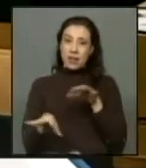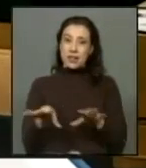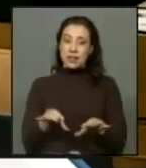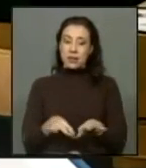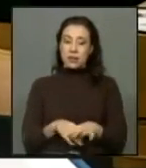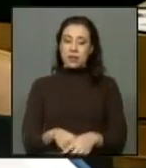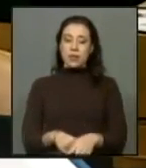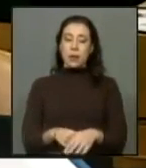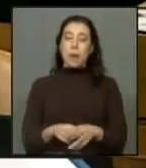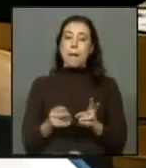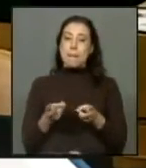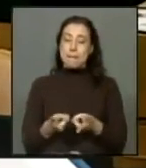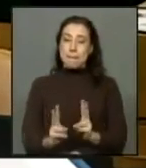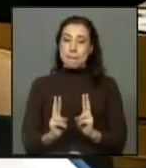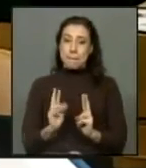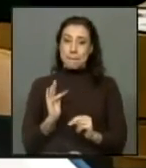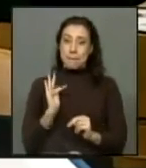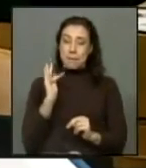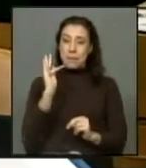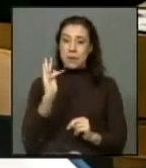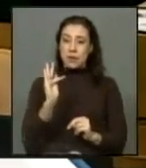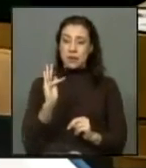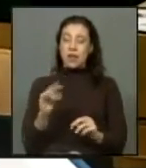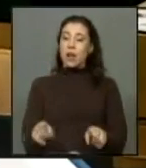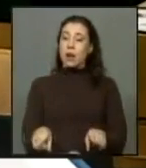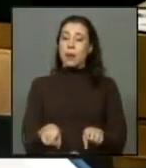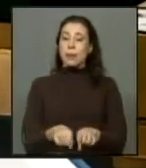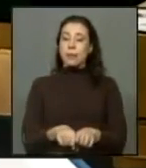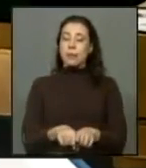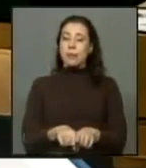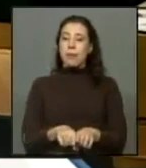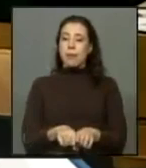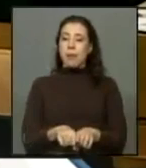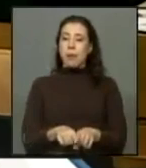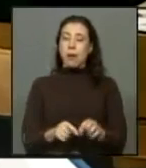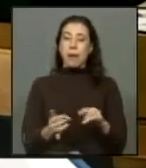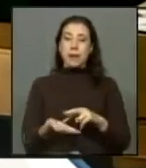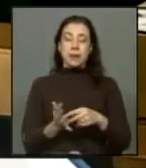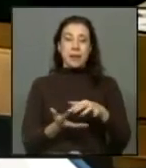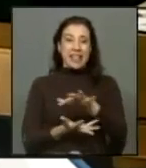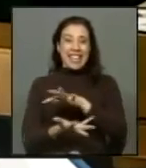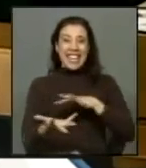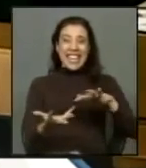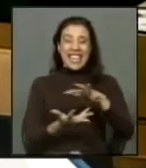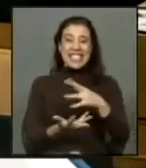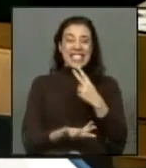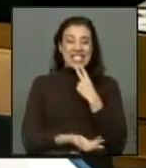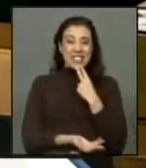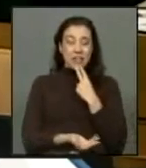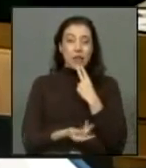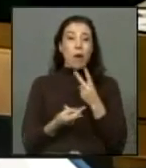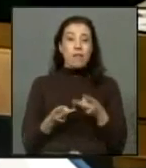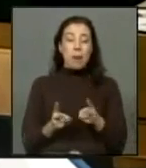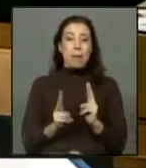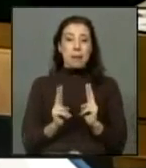permitirán que a pesar de las crisis que podamos pasar permitirán que nuestra sociedad